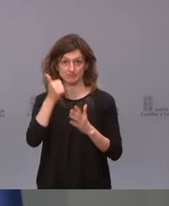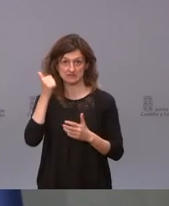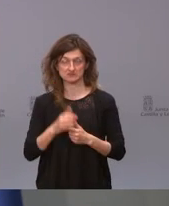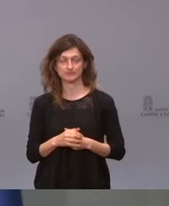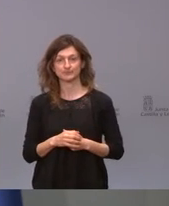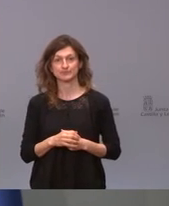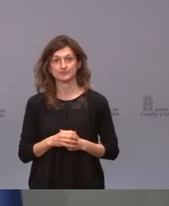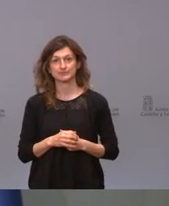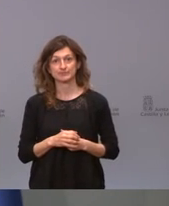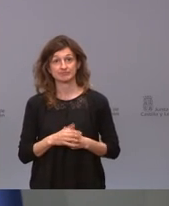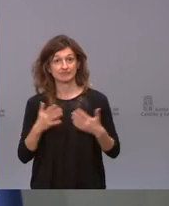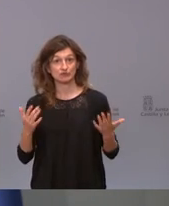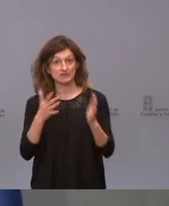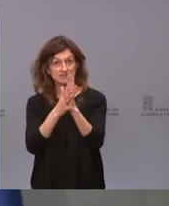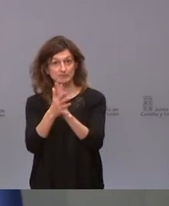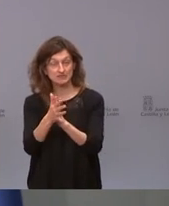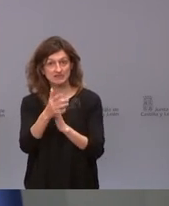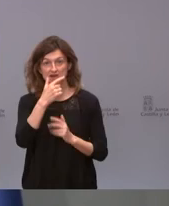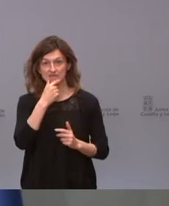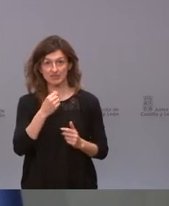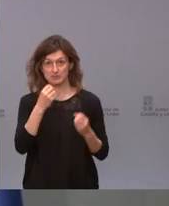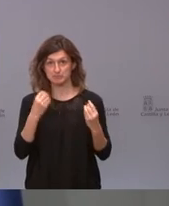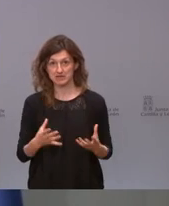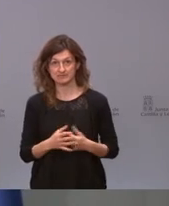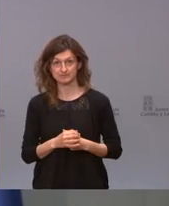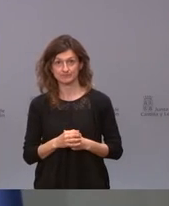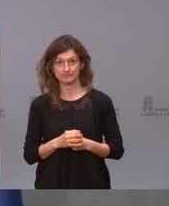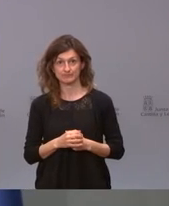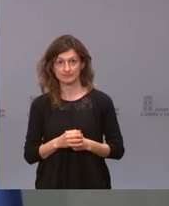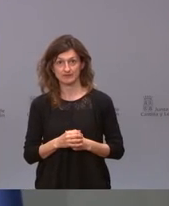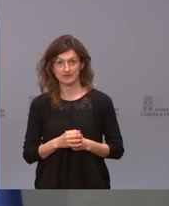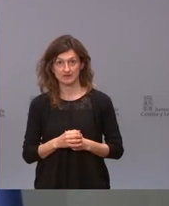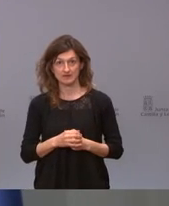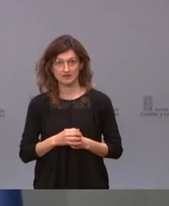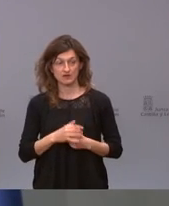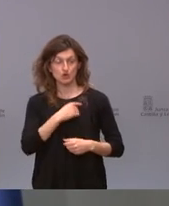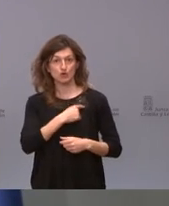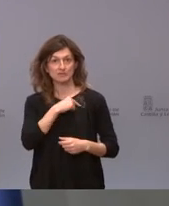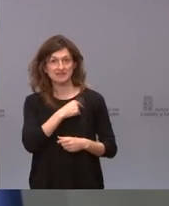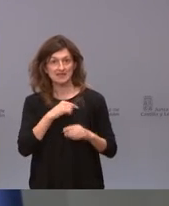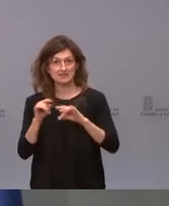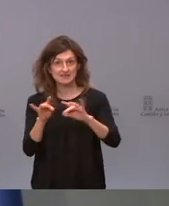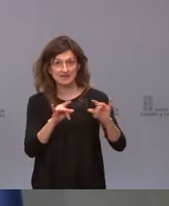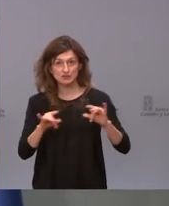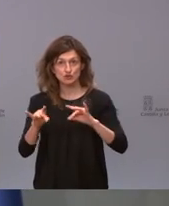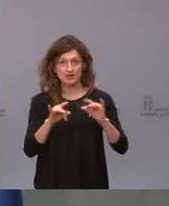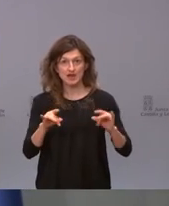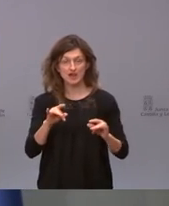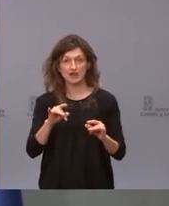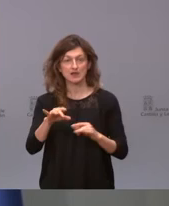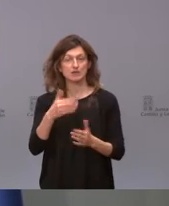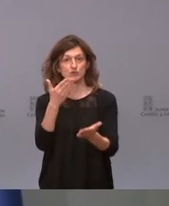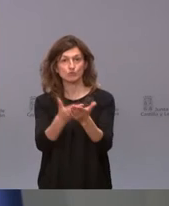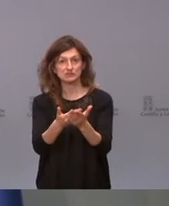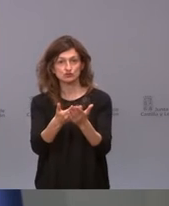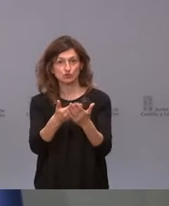se explica bastante bien se explica tan bien tan bien que el comité interterritorial que el ministerio han propuesto suspenderlo